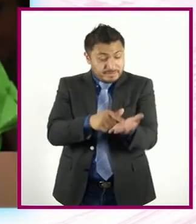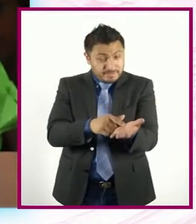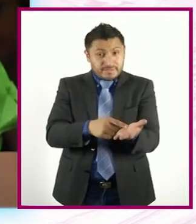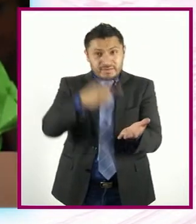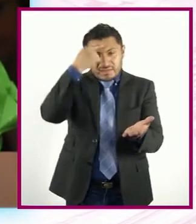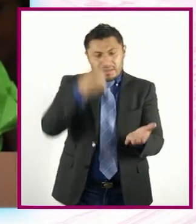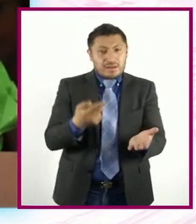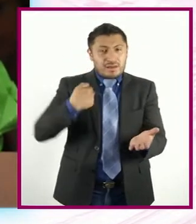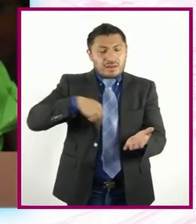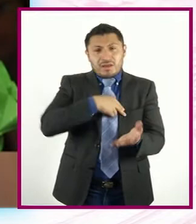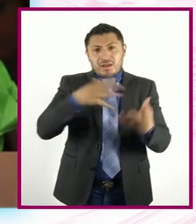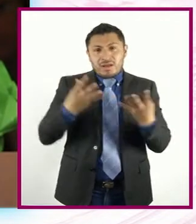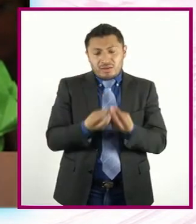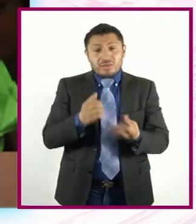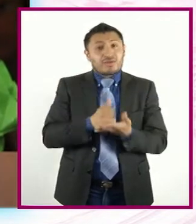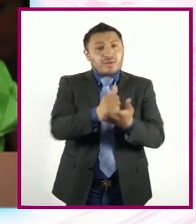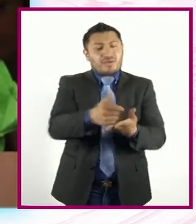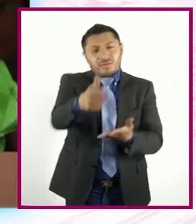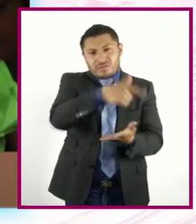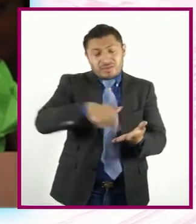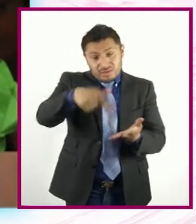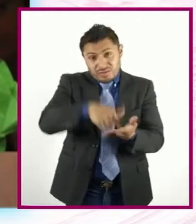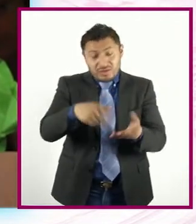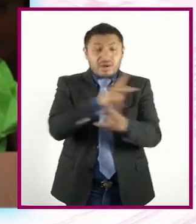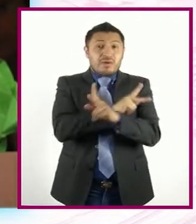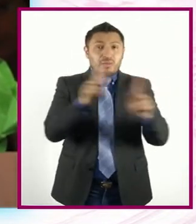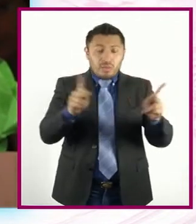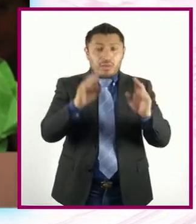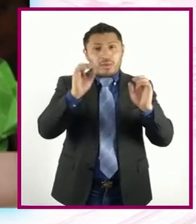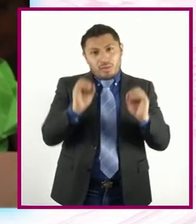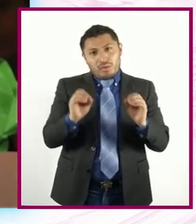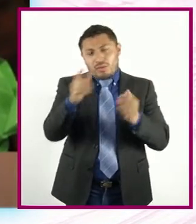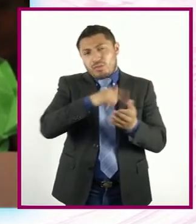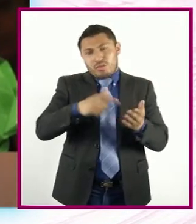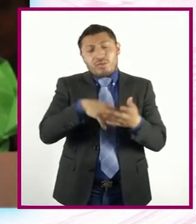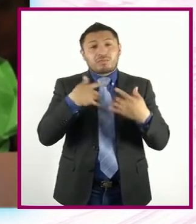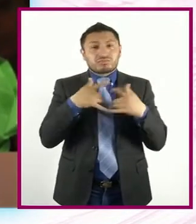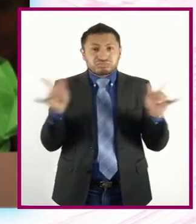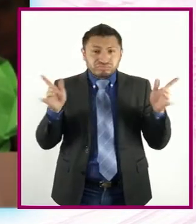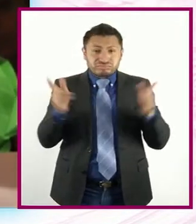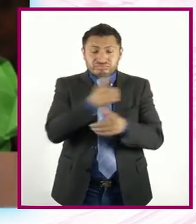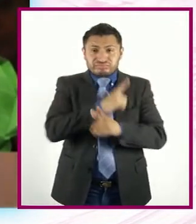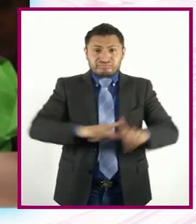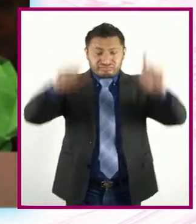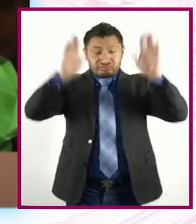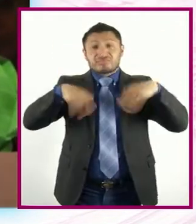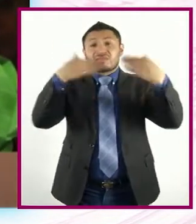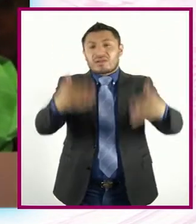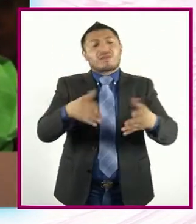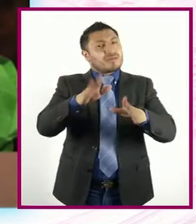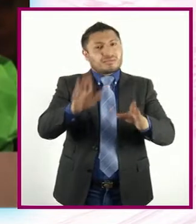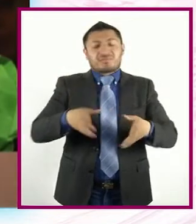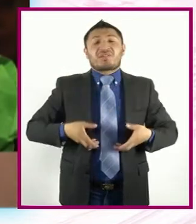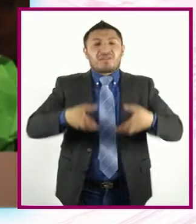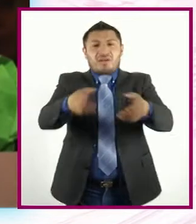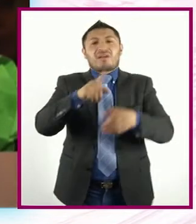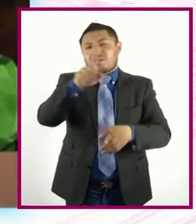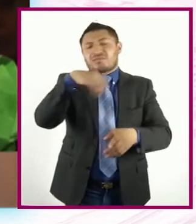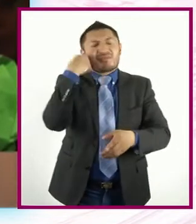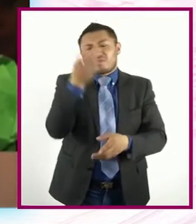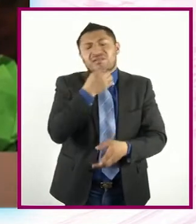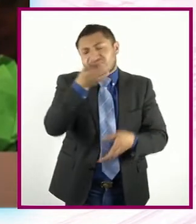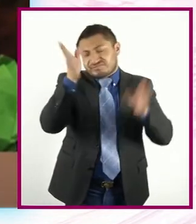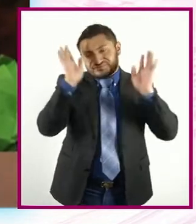que podamos Intervenir El espacio Público O el espacio Abierto O el afuera O la calle O como les